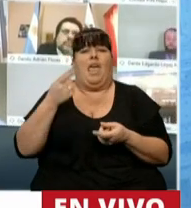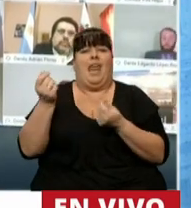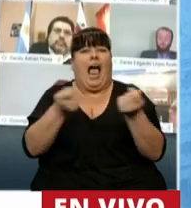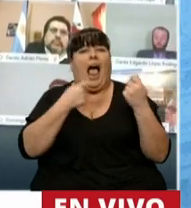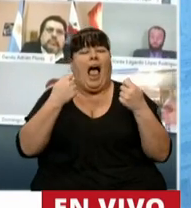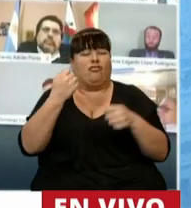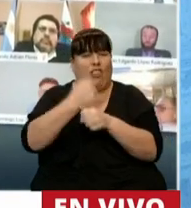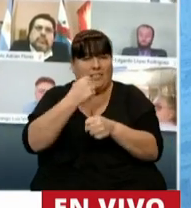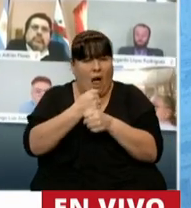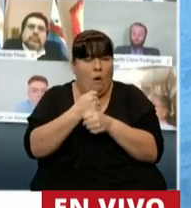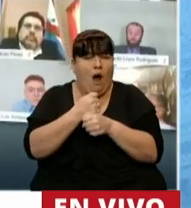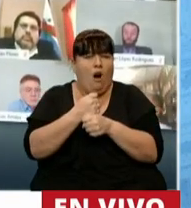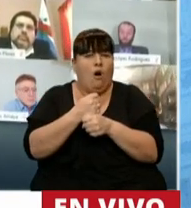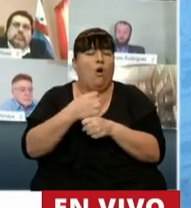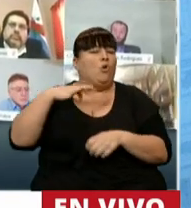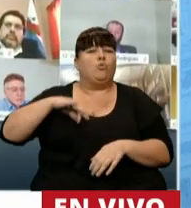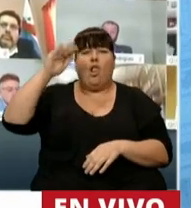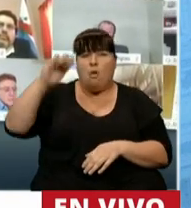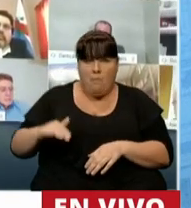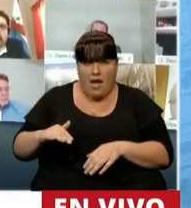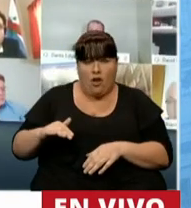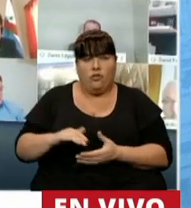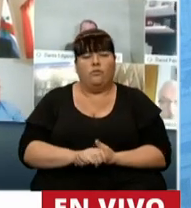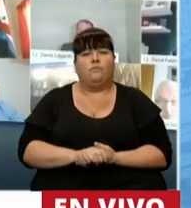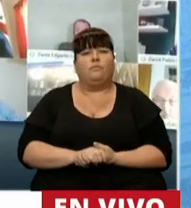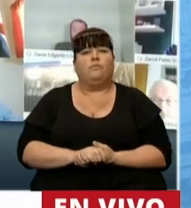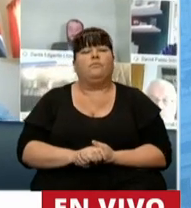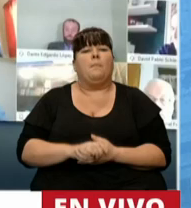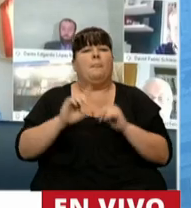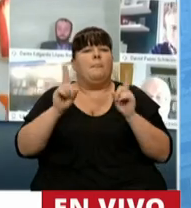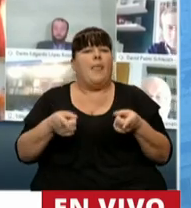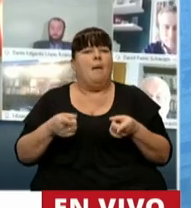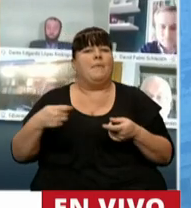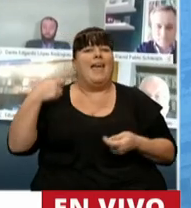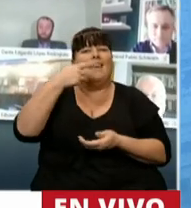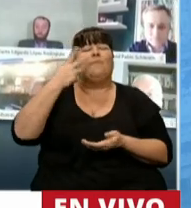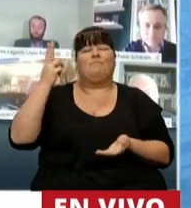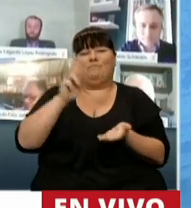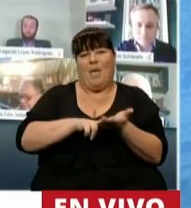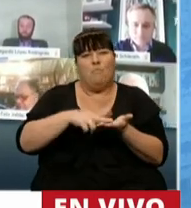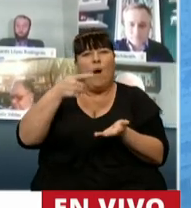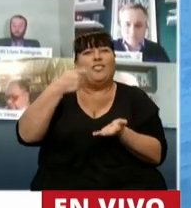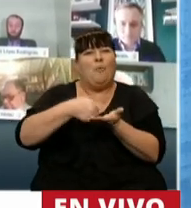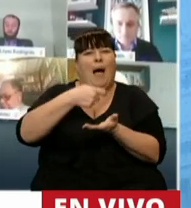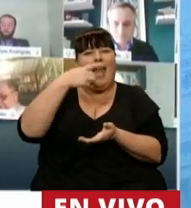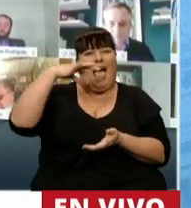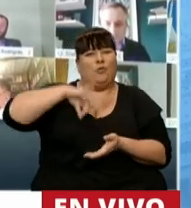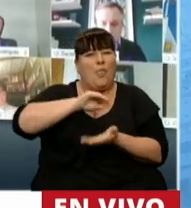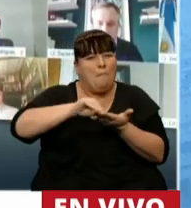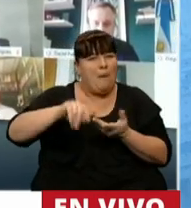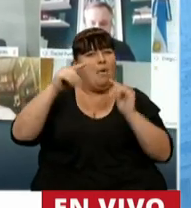los costos laborales, ya que bajó el salario real y se aplicó una reducción de las contribuciones patronales a la seguridad social.